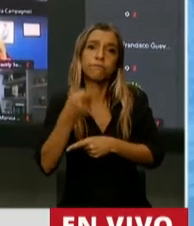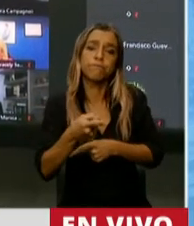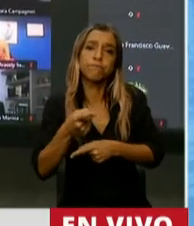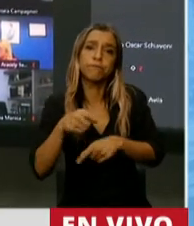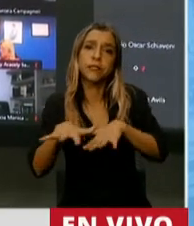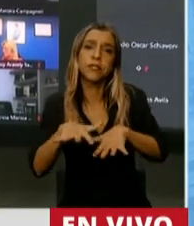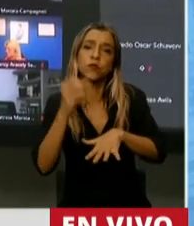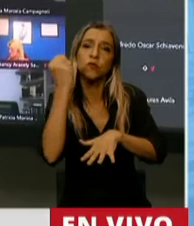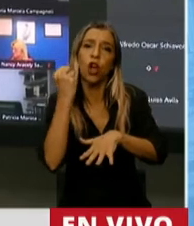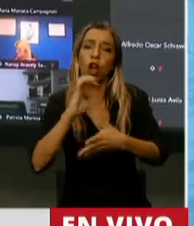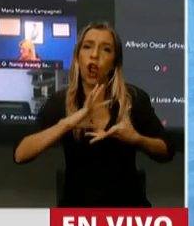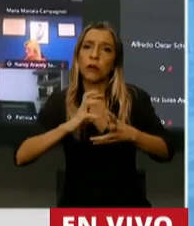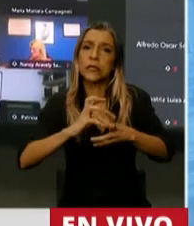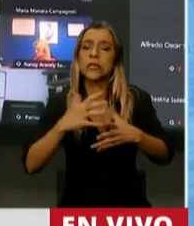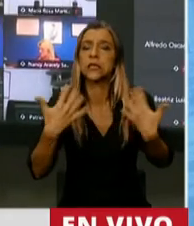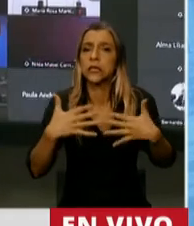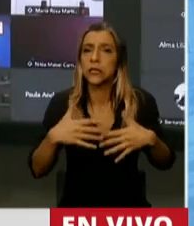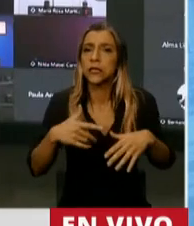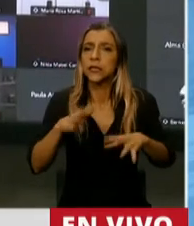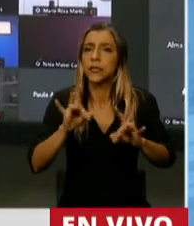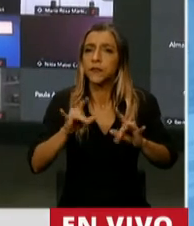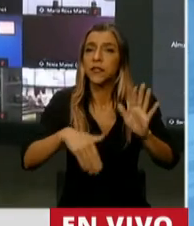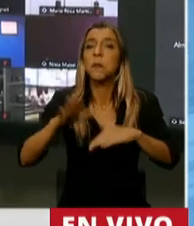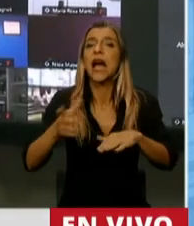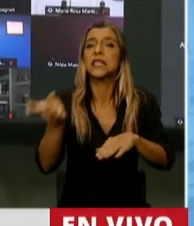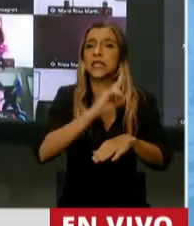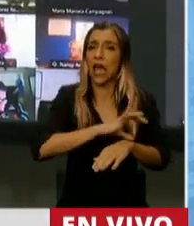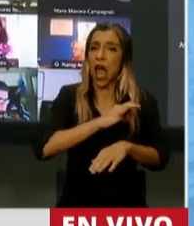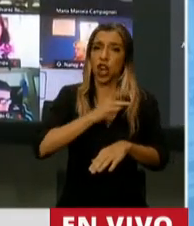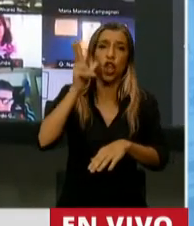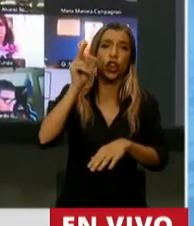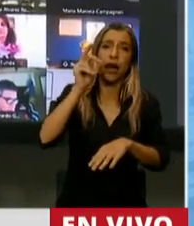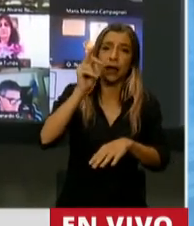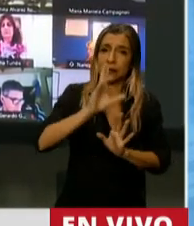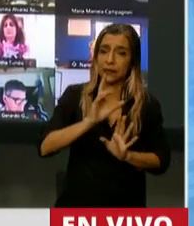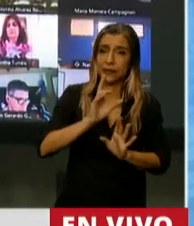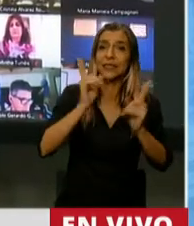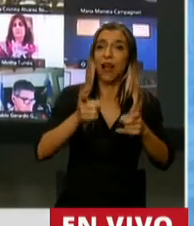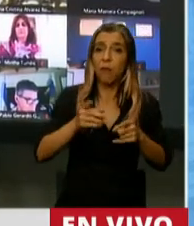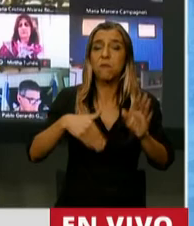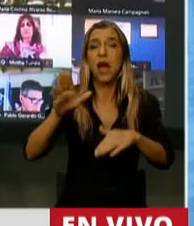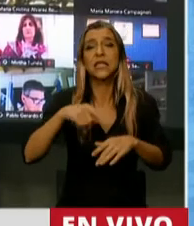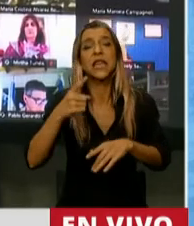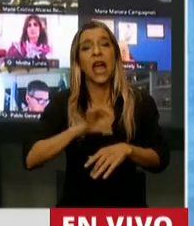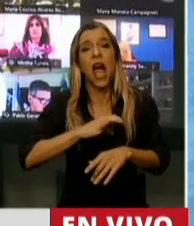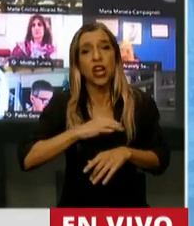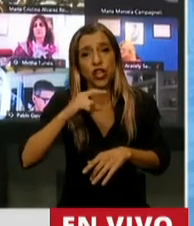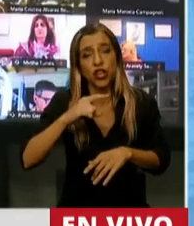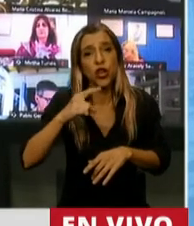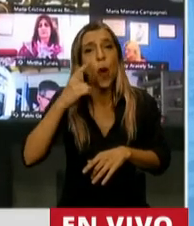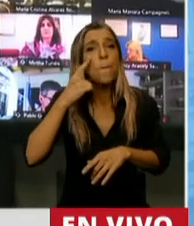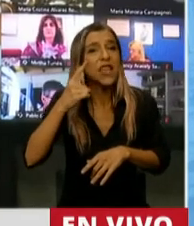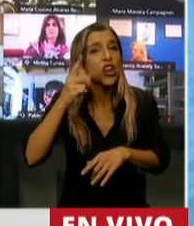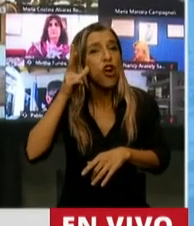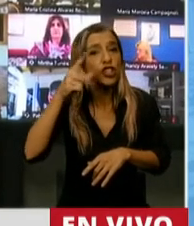va a ser mucho más dura que la del 30 y mucho más dura que la del 1870, que se la denominó la